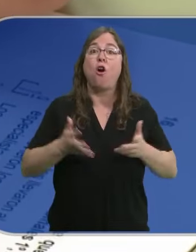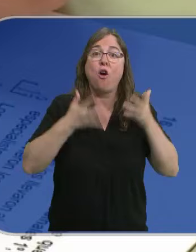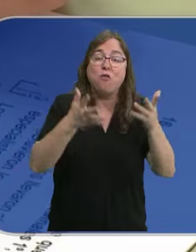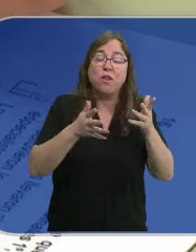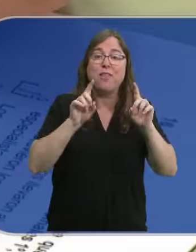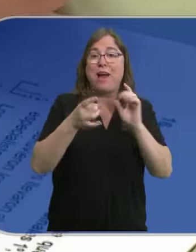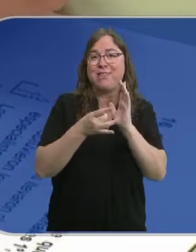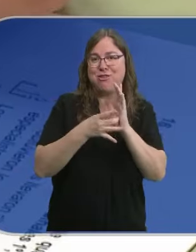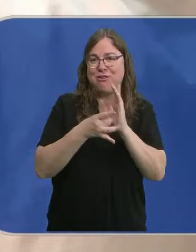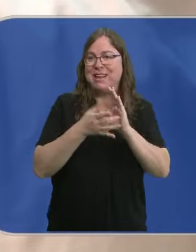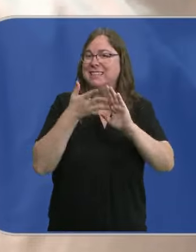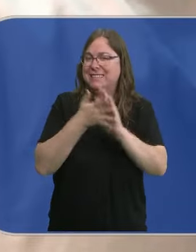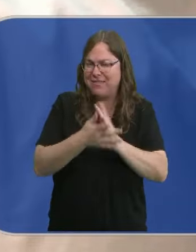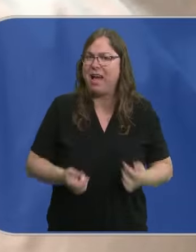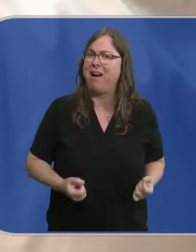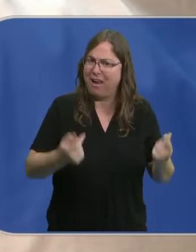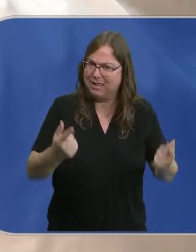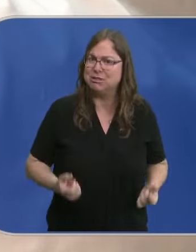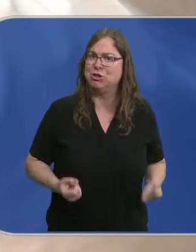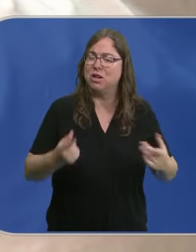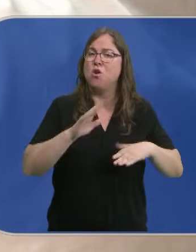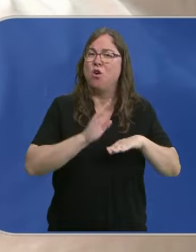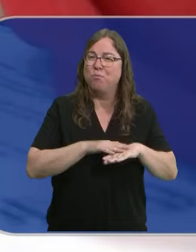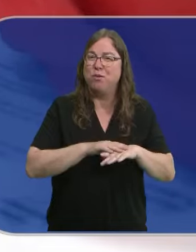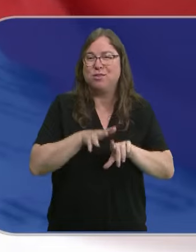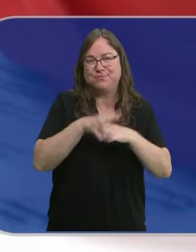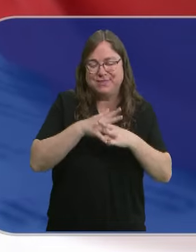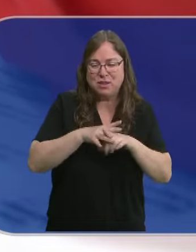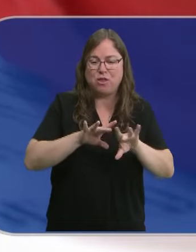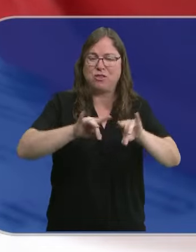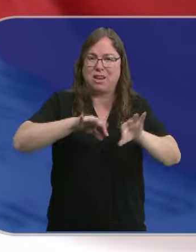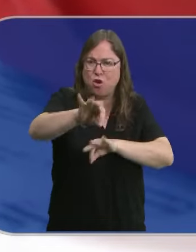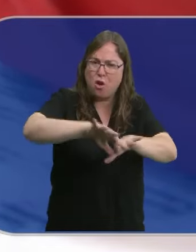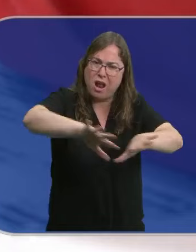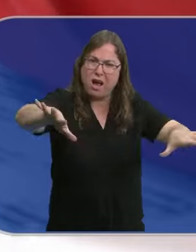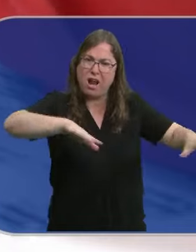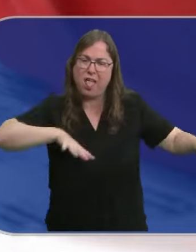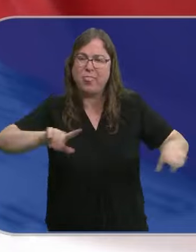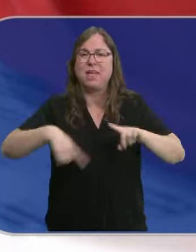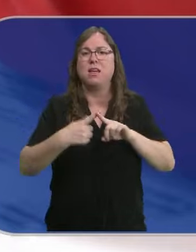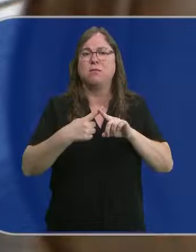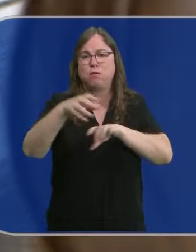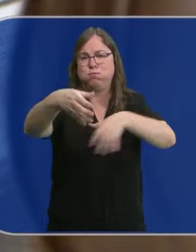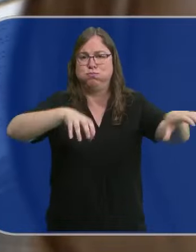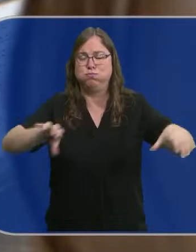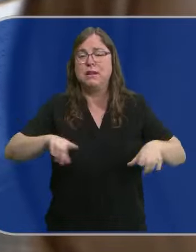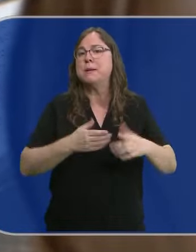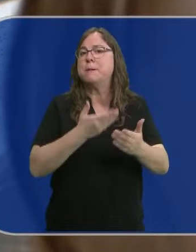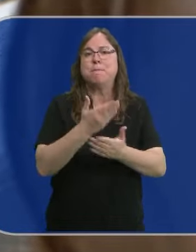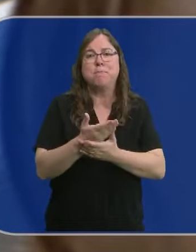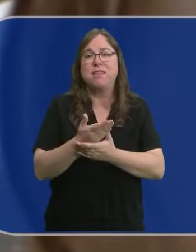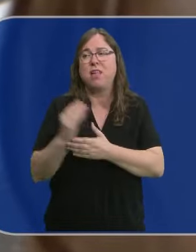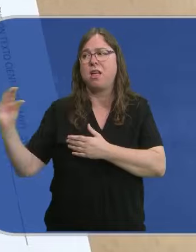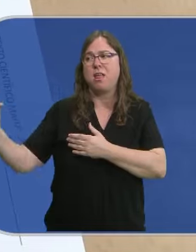una educación de calidad supone un sobrecoste, dada la dispersión y la extensión geográfica, según la consejera, y pide que se rectifique la